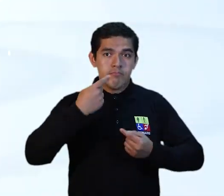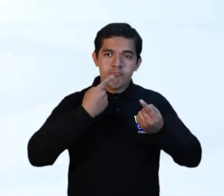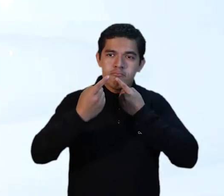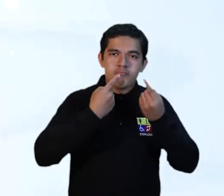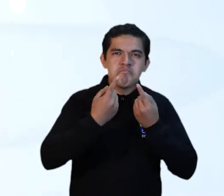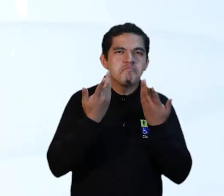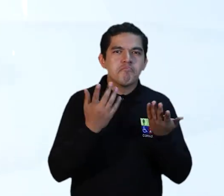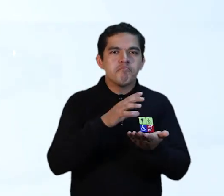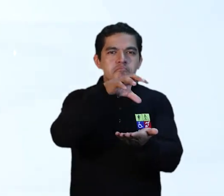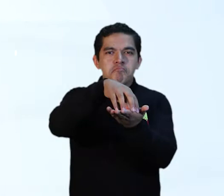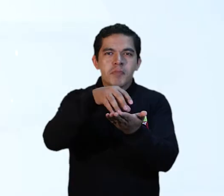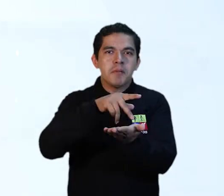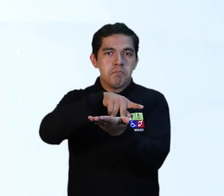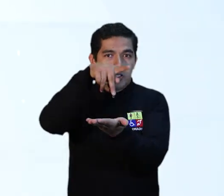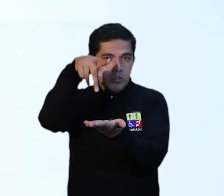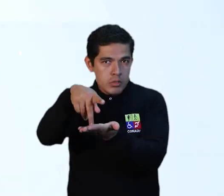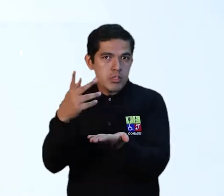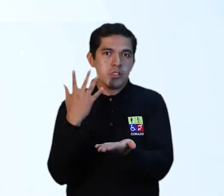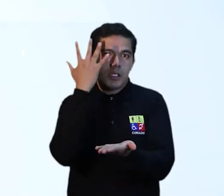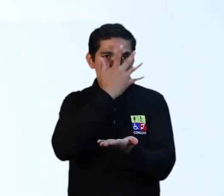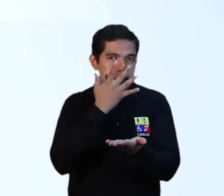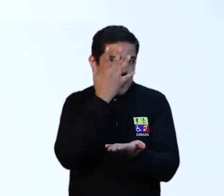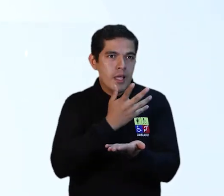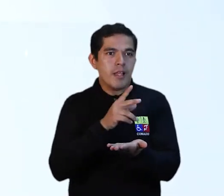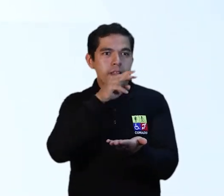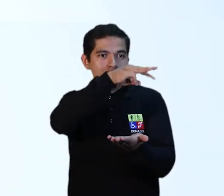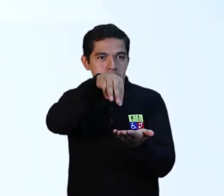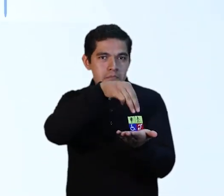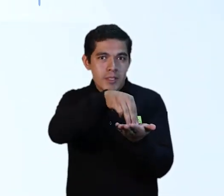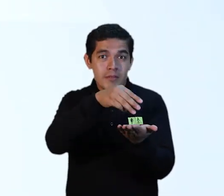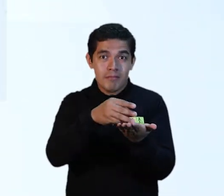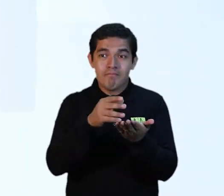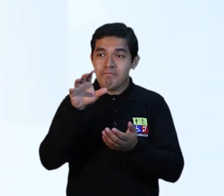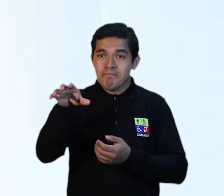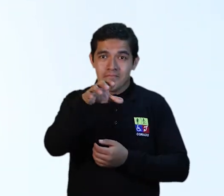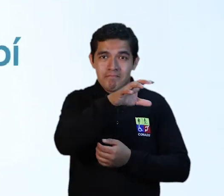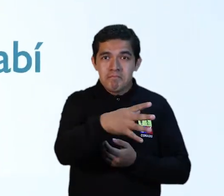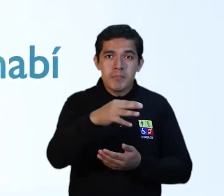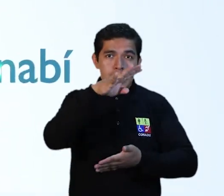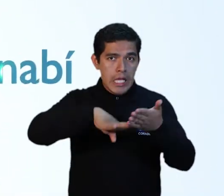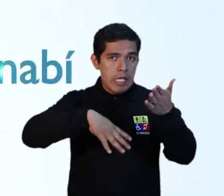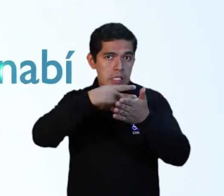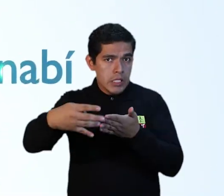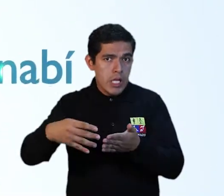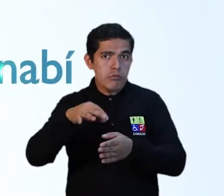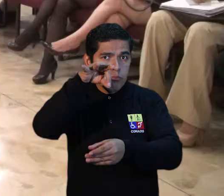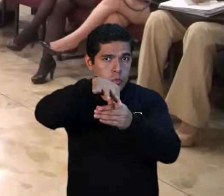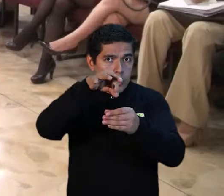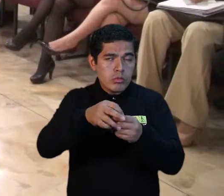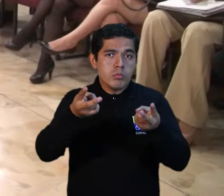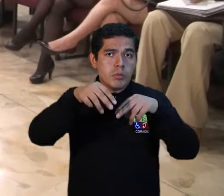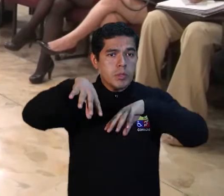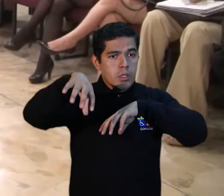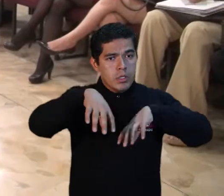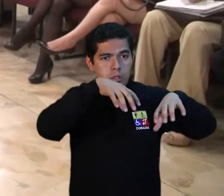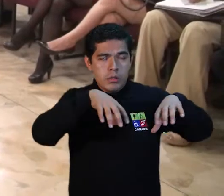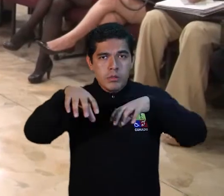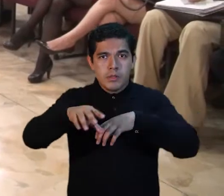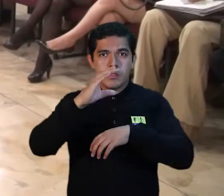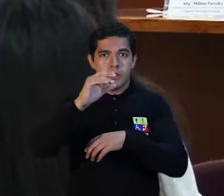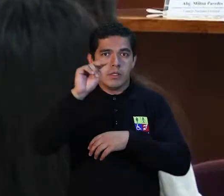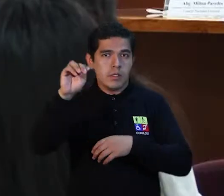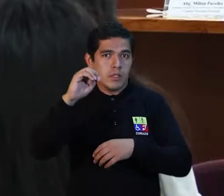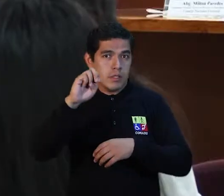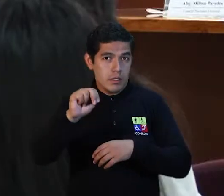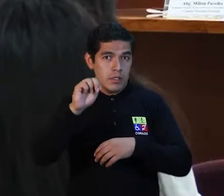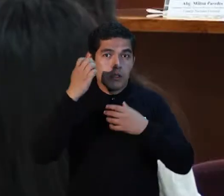Consejos consultivos en Pichincha, Esmeraldas y Manaví. El cumplimiento del calendario electoral y actividades del CNE, con miras